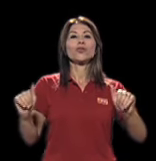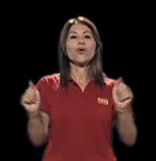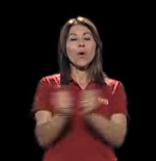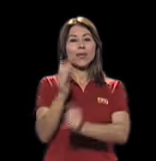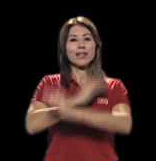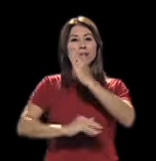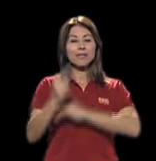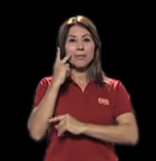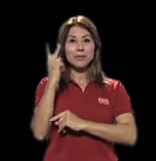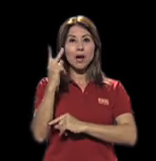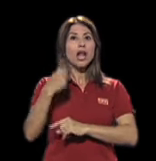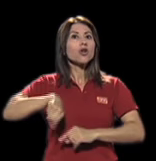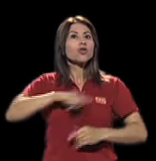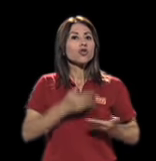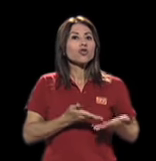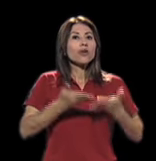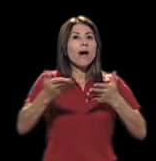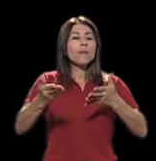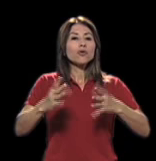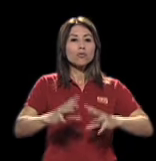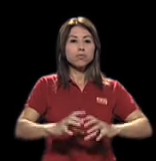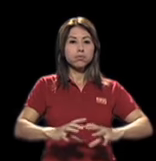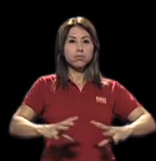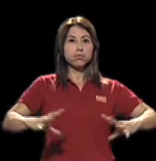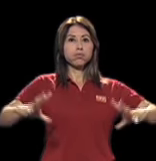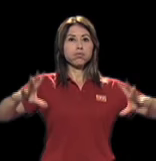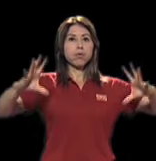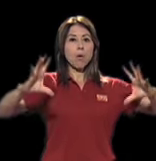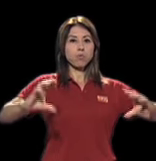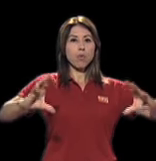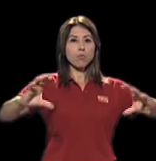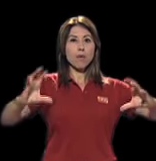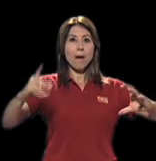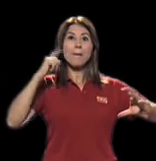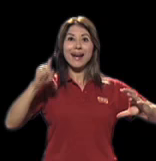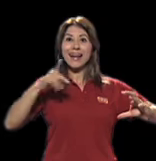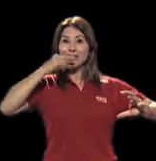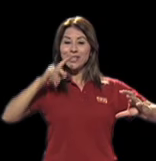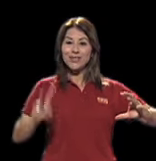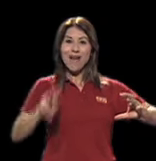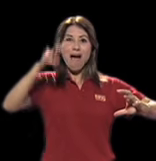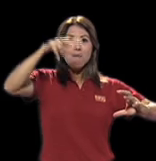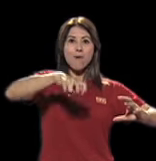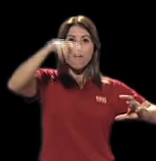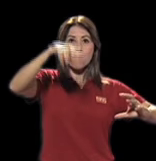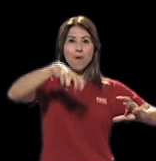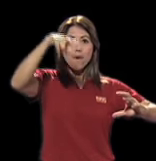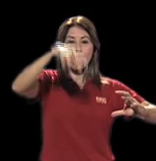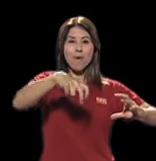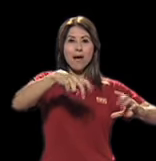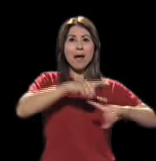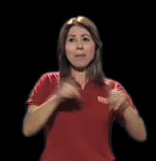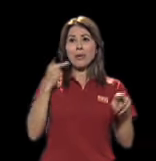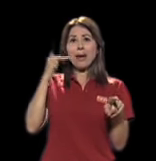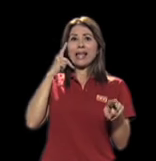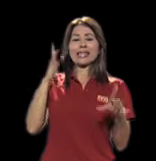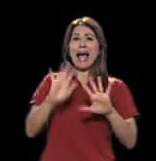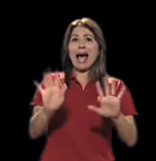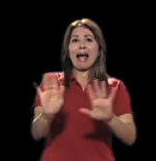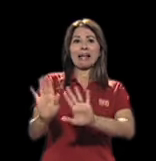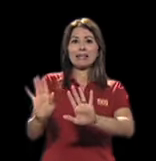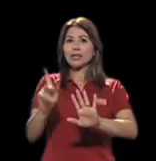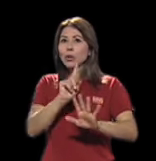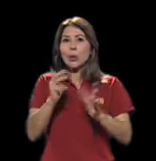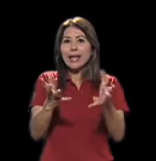que saltaran y fueron los padres los que les daba miedo permitir que sus hijos saltaran en el